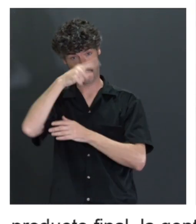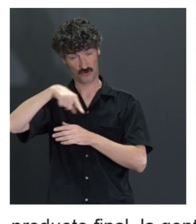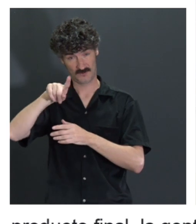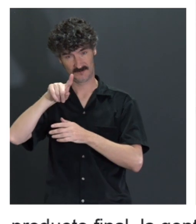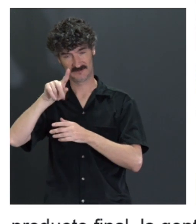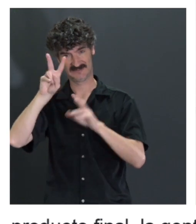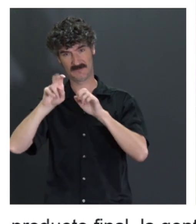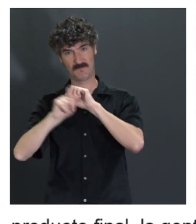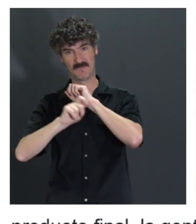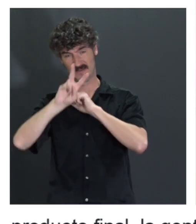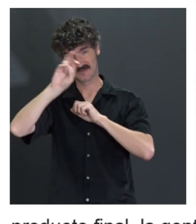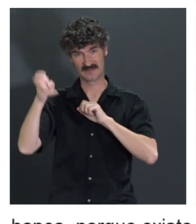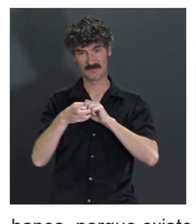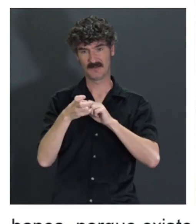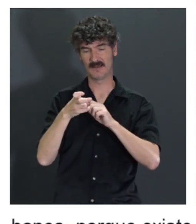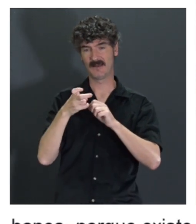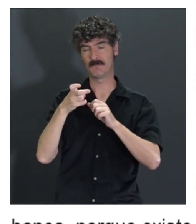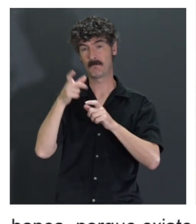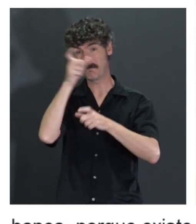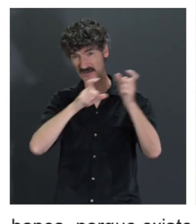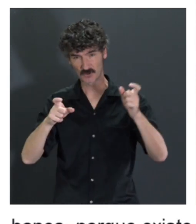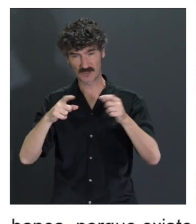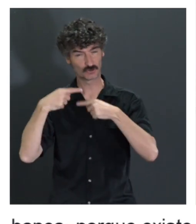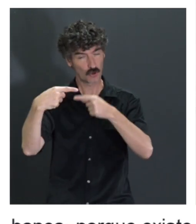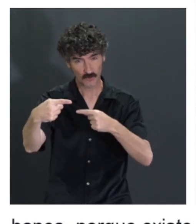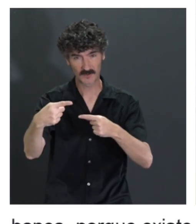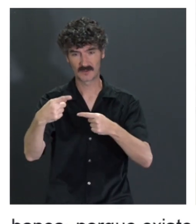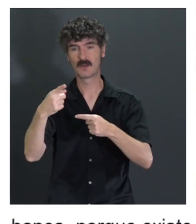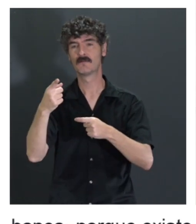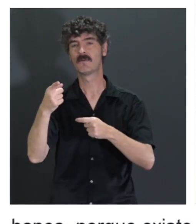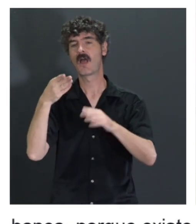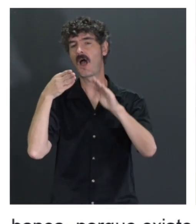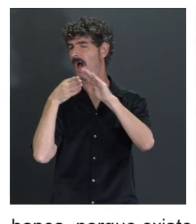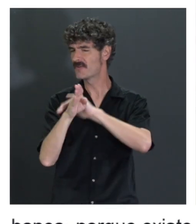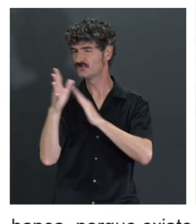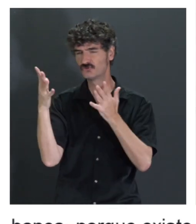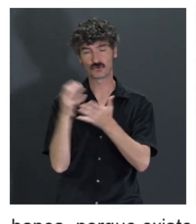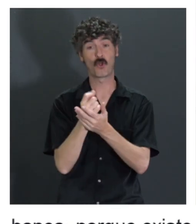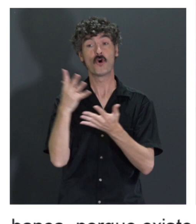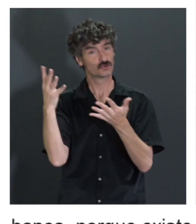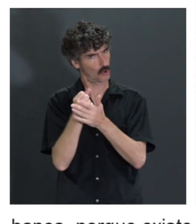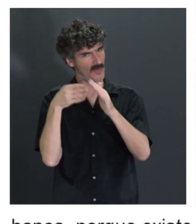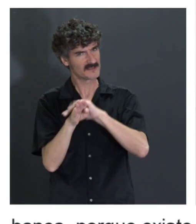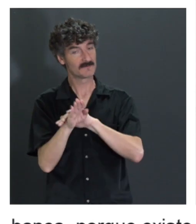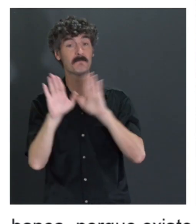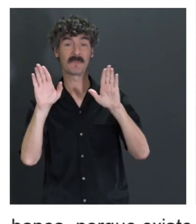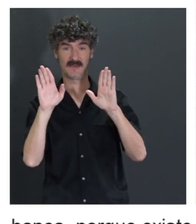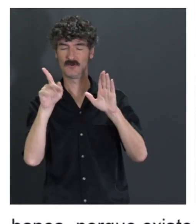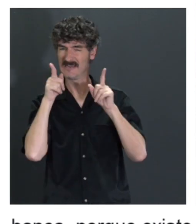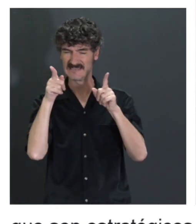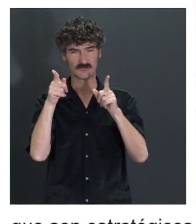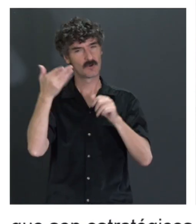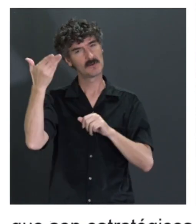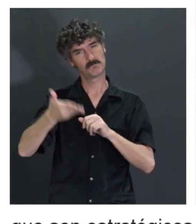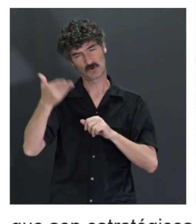estratégicos para el día a día de las personas, pues evidentemente deben ser accesibles. Todo debería ser accesible, ¿no? Pero en particular,